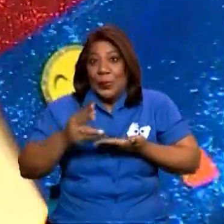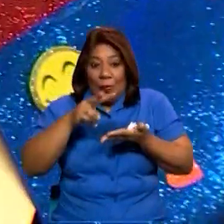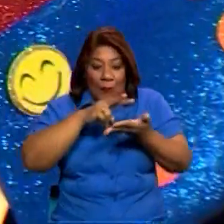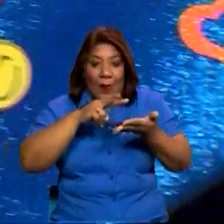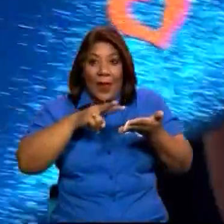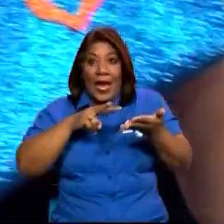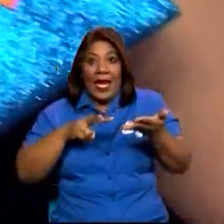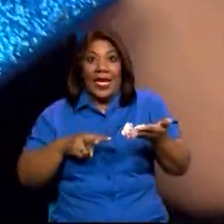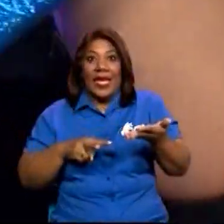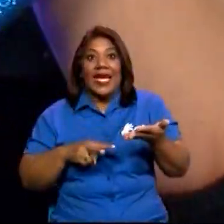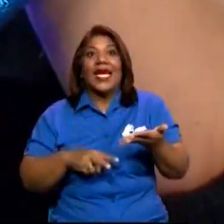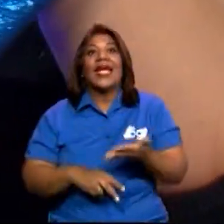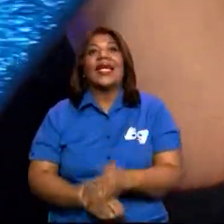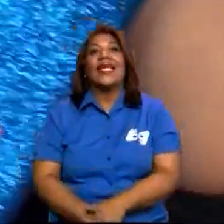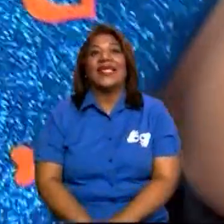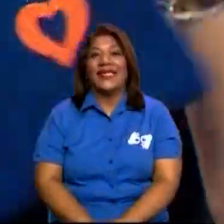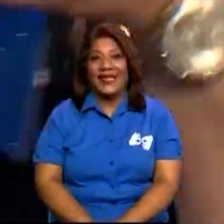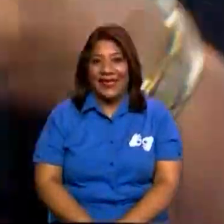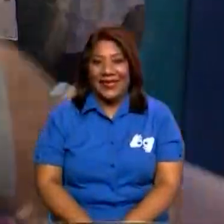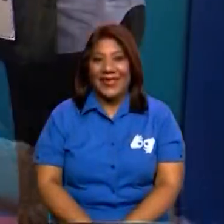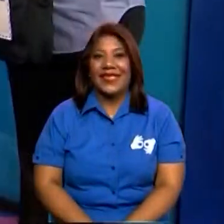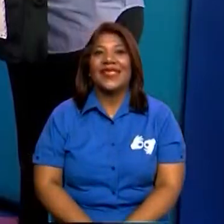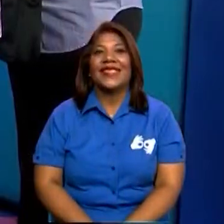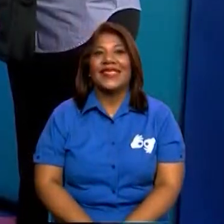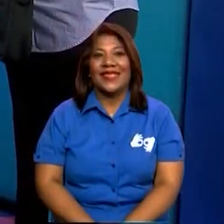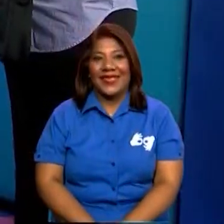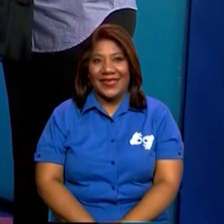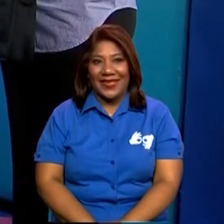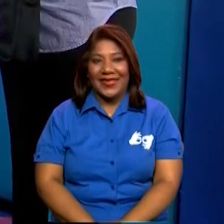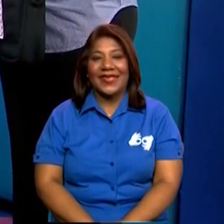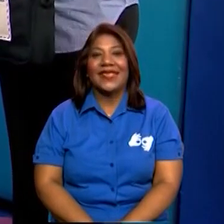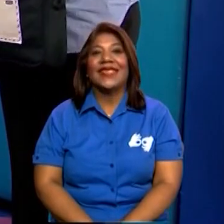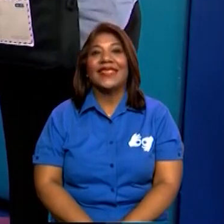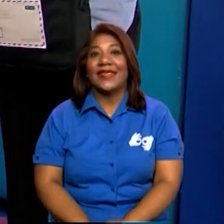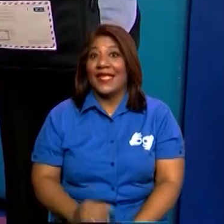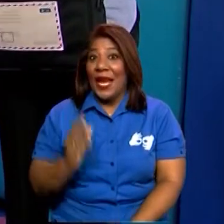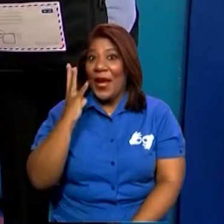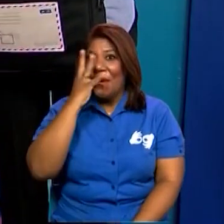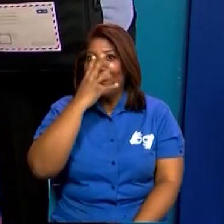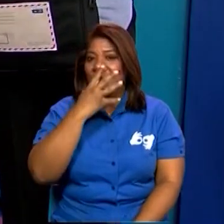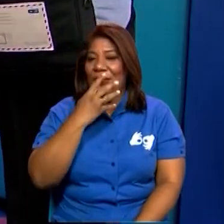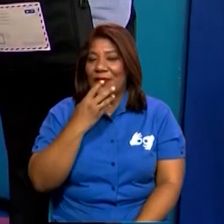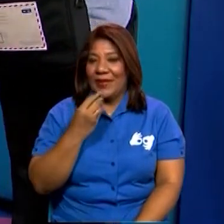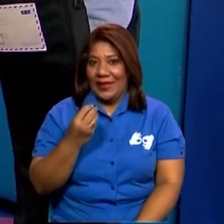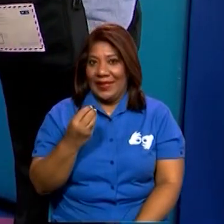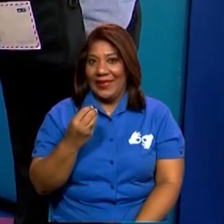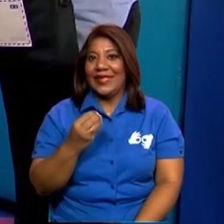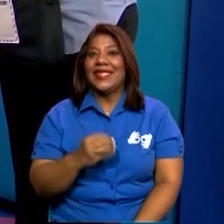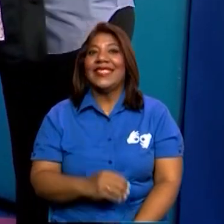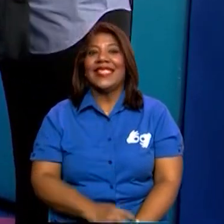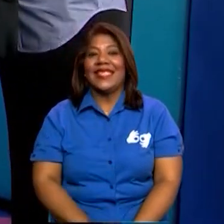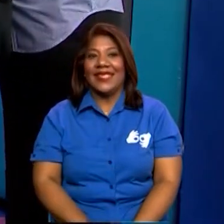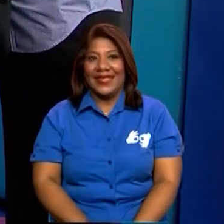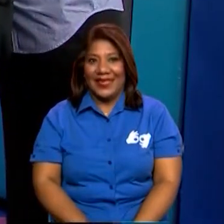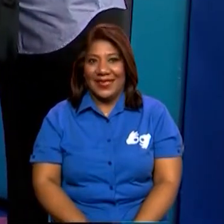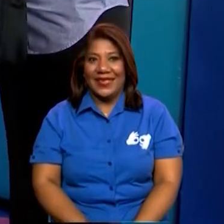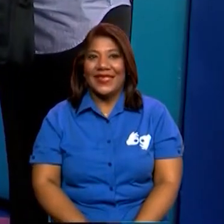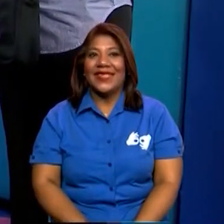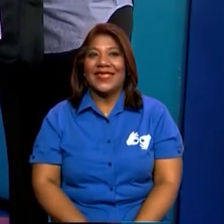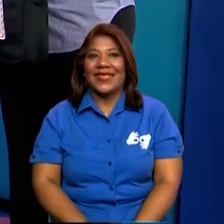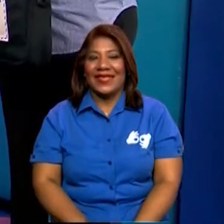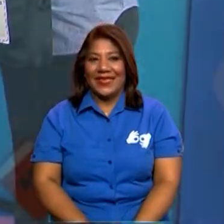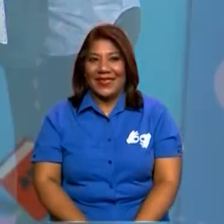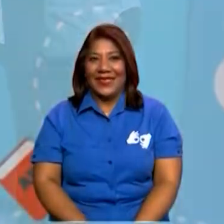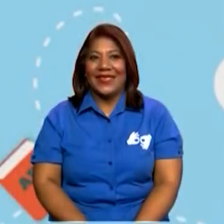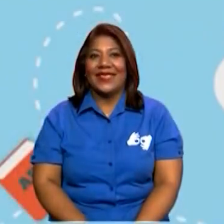Pueden observarla. ¡Qué linda carta! ¿Ve? ¡Qué linda! creatividad. Exactamente. Y con su respectivo